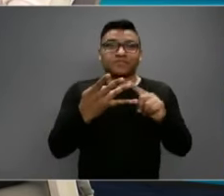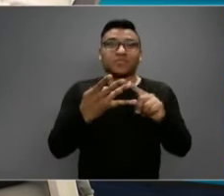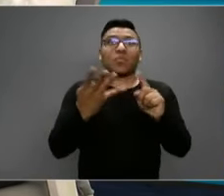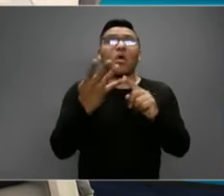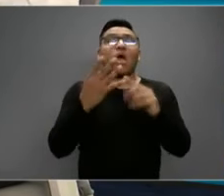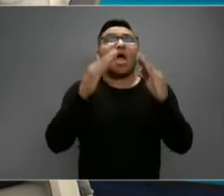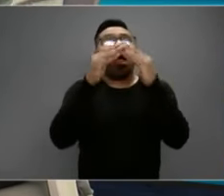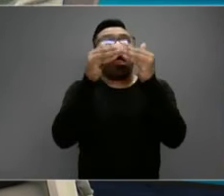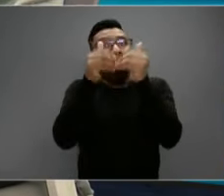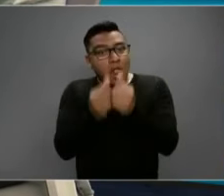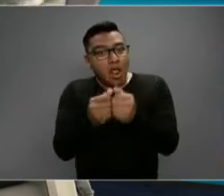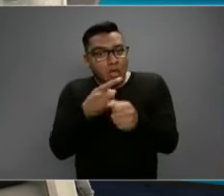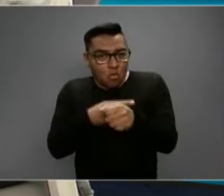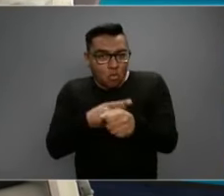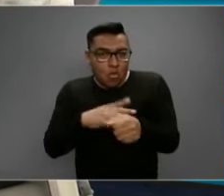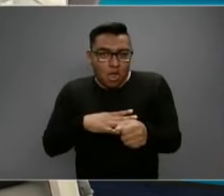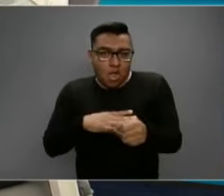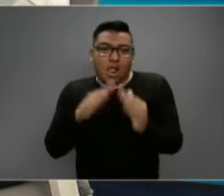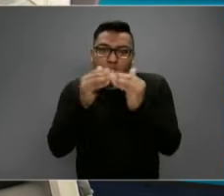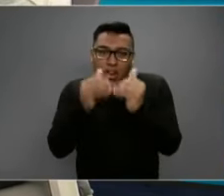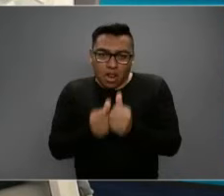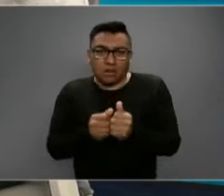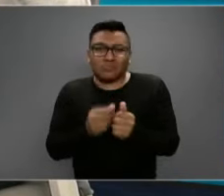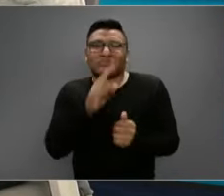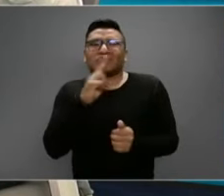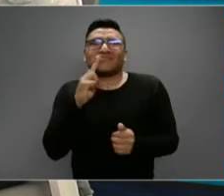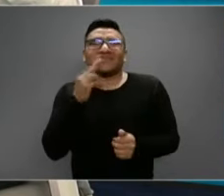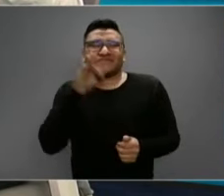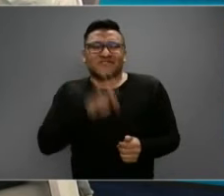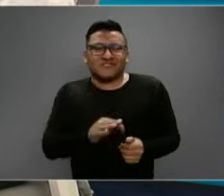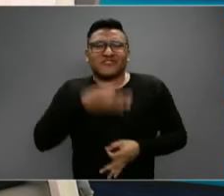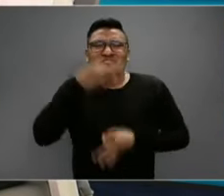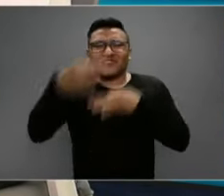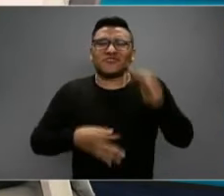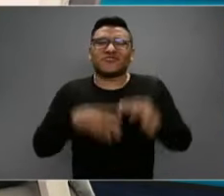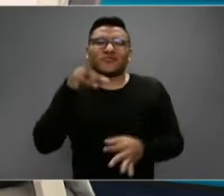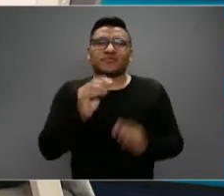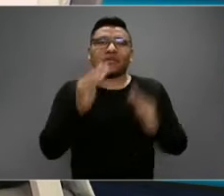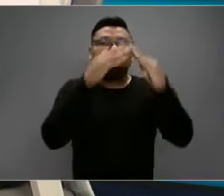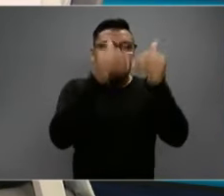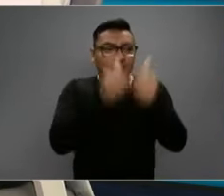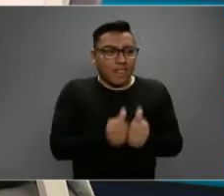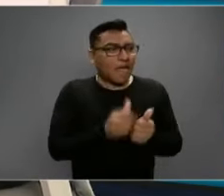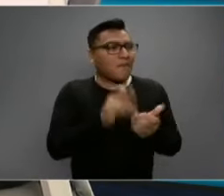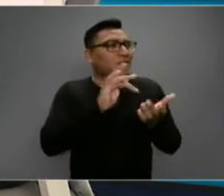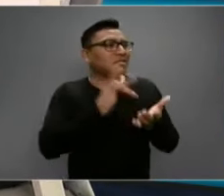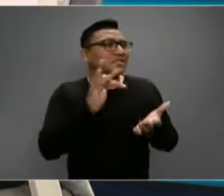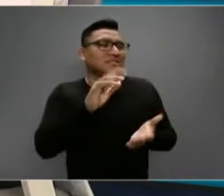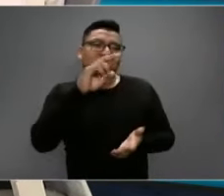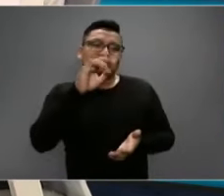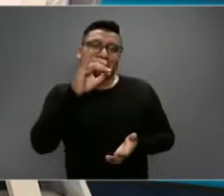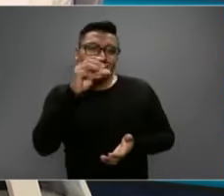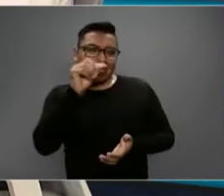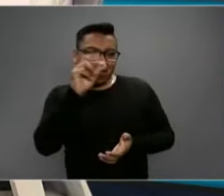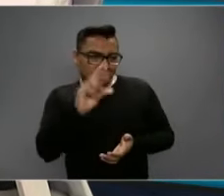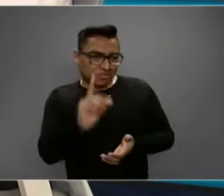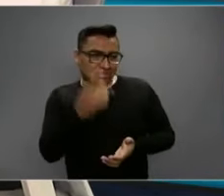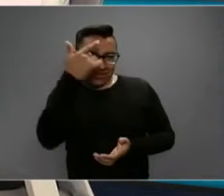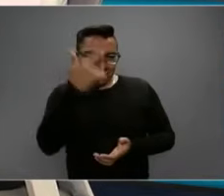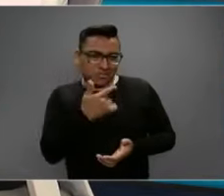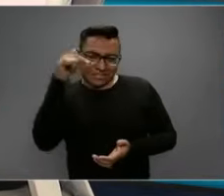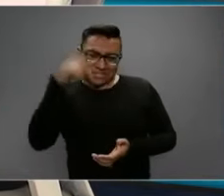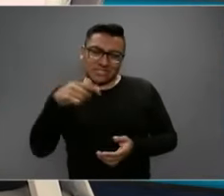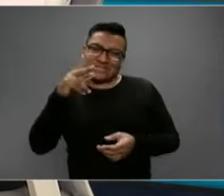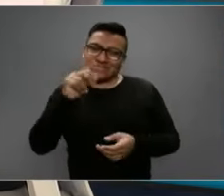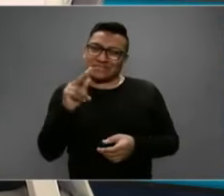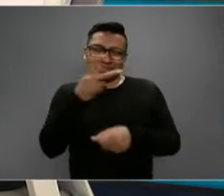enfermo, no difundir noticias falsas y quédate en casa. Muchas gracias, Ricardo, por estar aquí esta noche en la